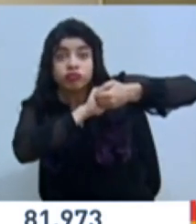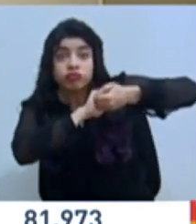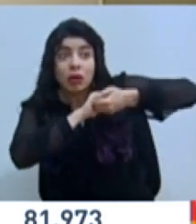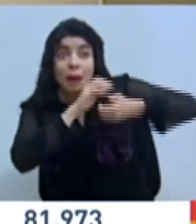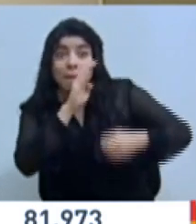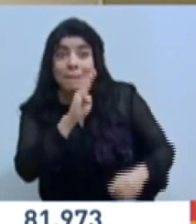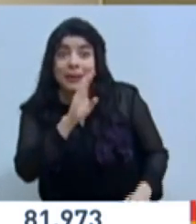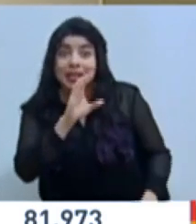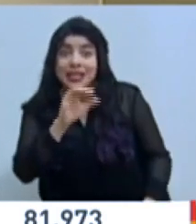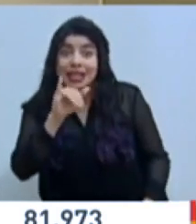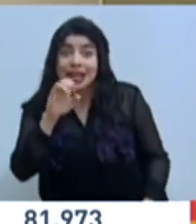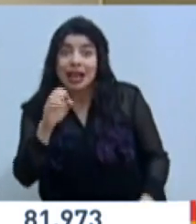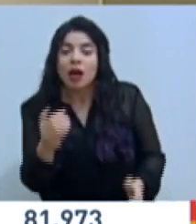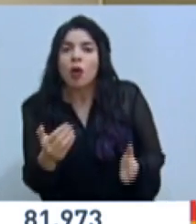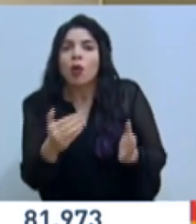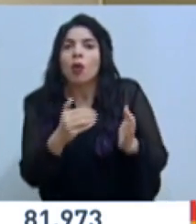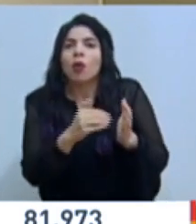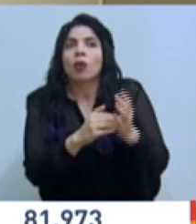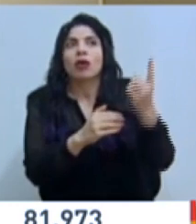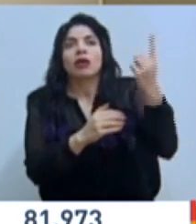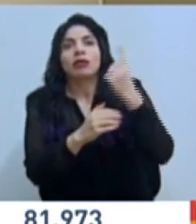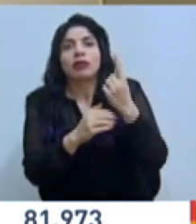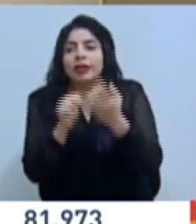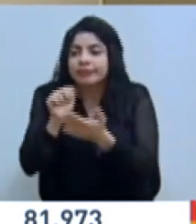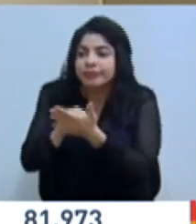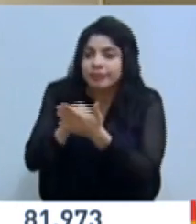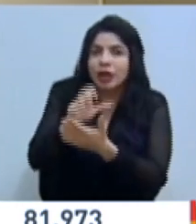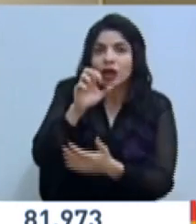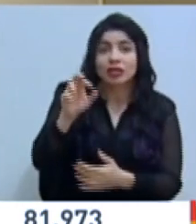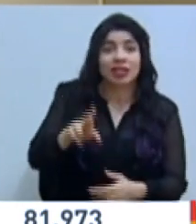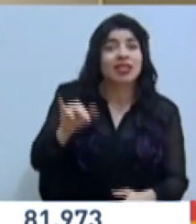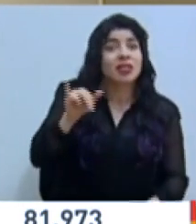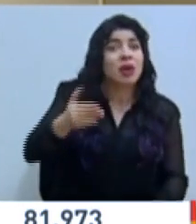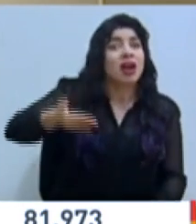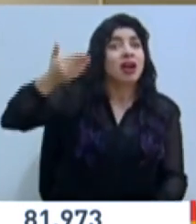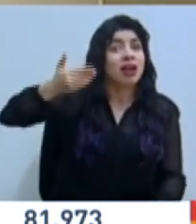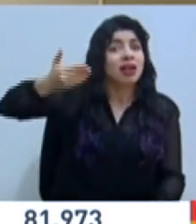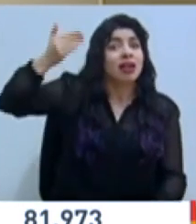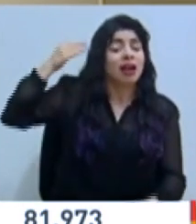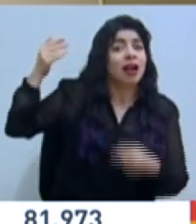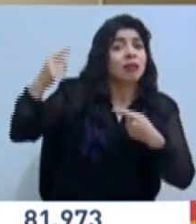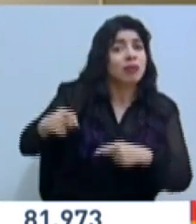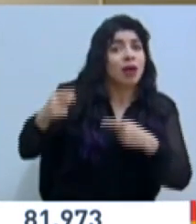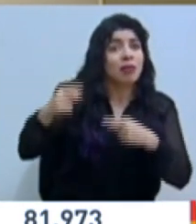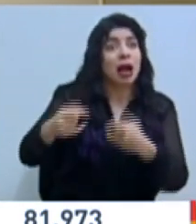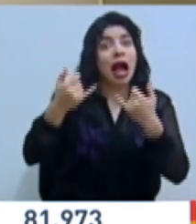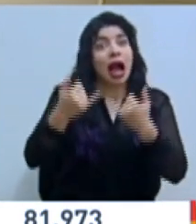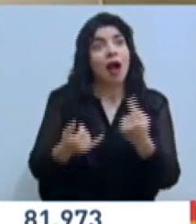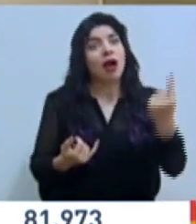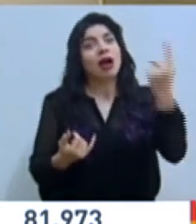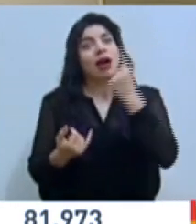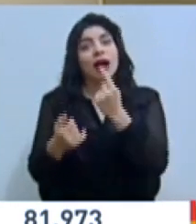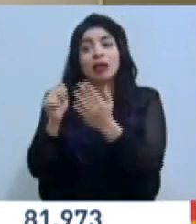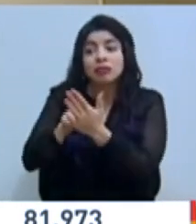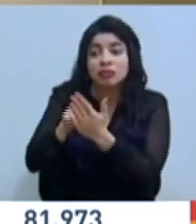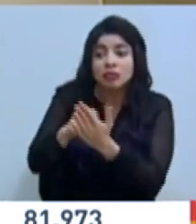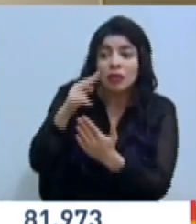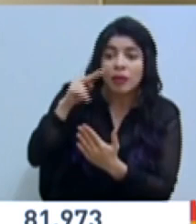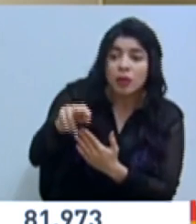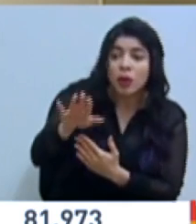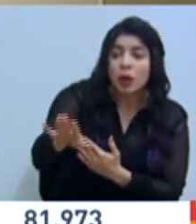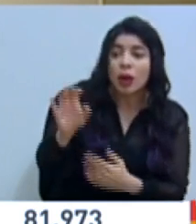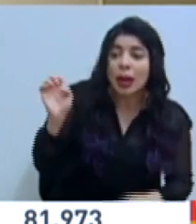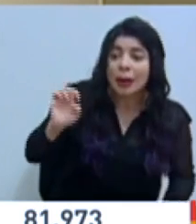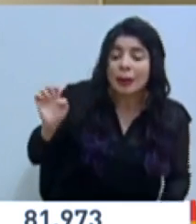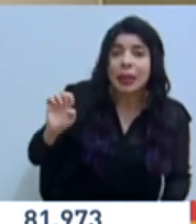BCIE nuevamente toca las puertas en Costa Rica, como en muchas otras ocasiones. Ahora lo hace ante la emergencia